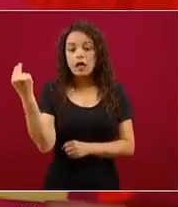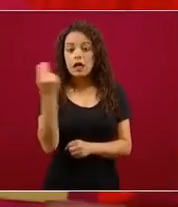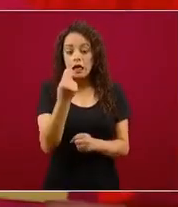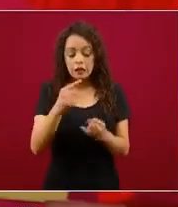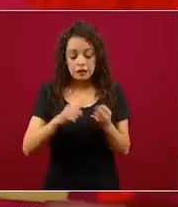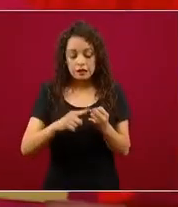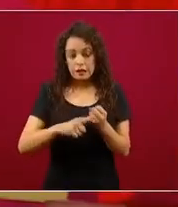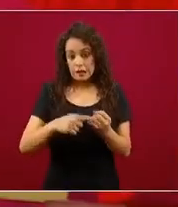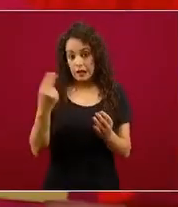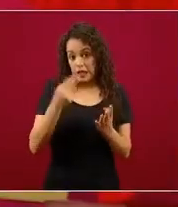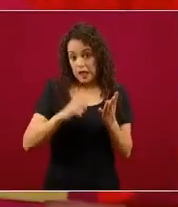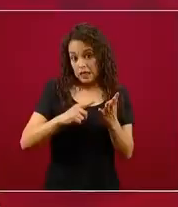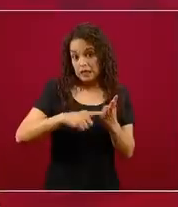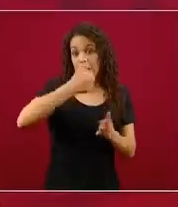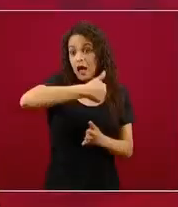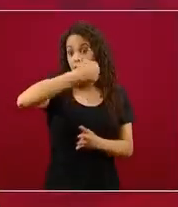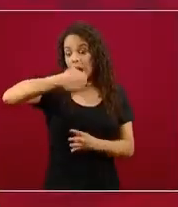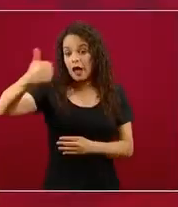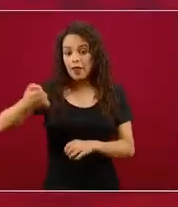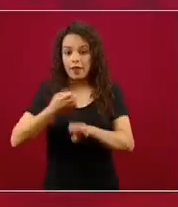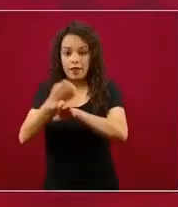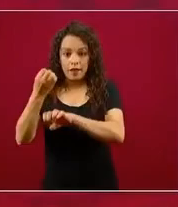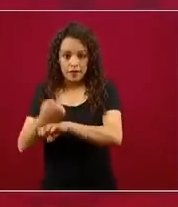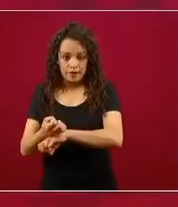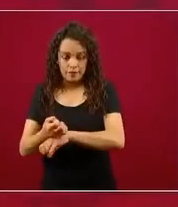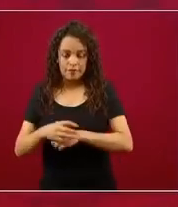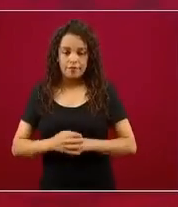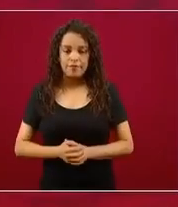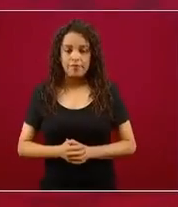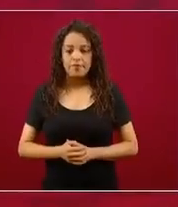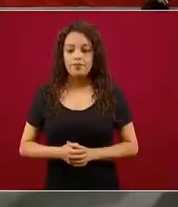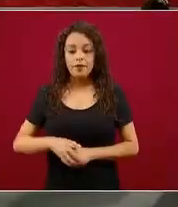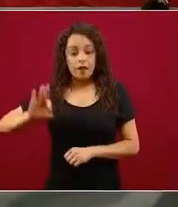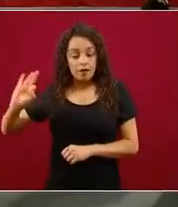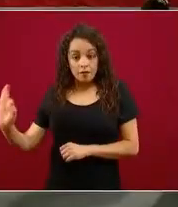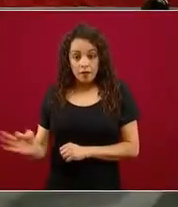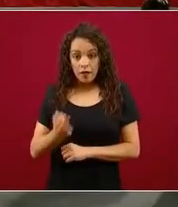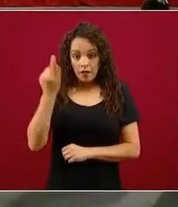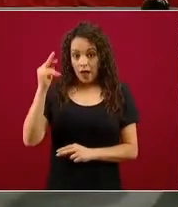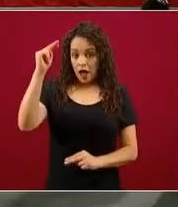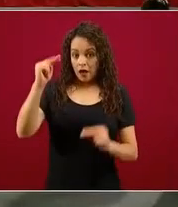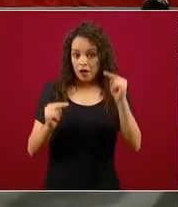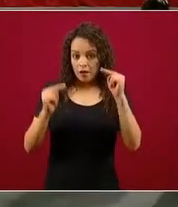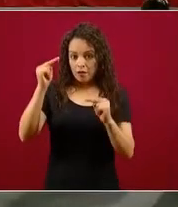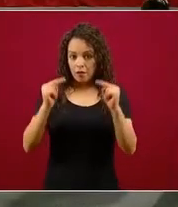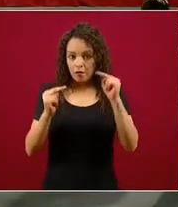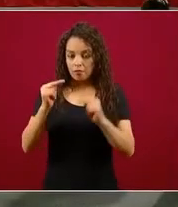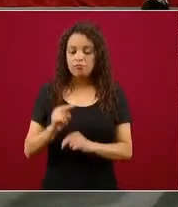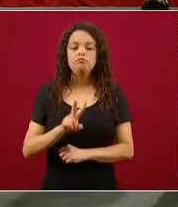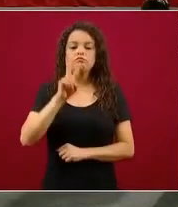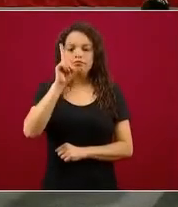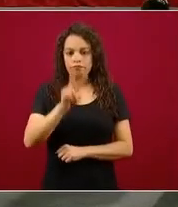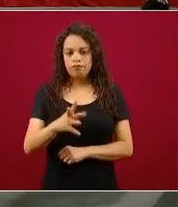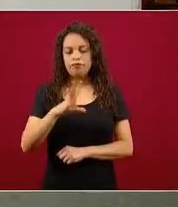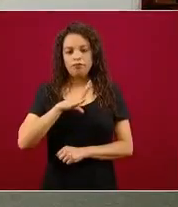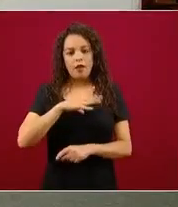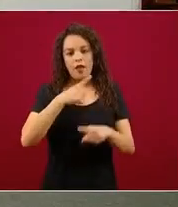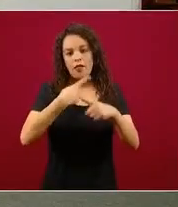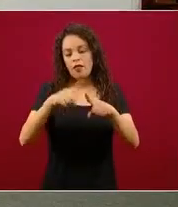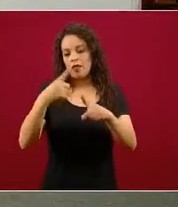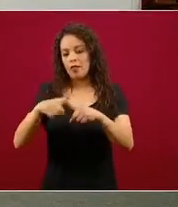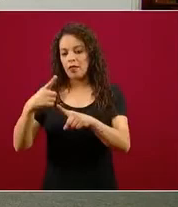mejor las autoridades estatales. Desde el nivel federal, obviamente tenemos muchos mecanismos para reconocer la realidad